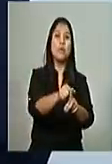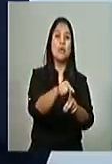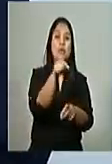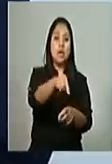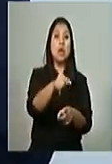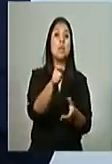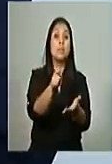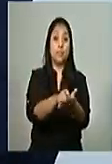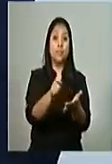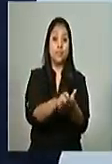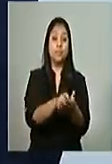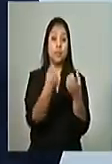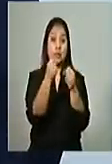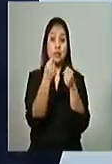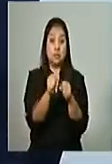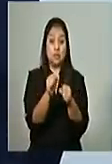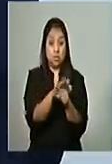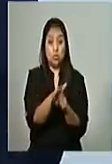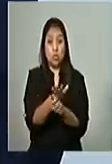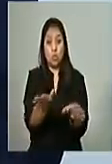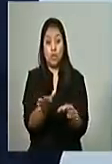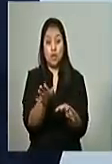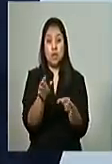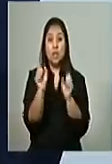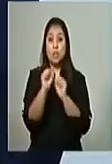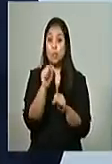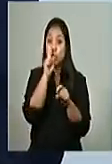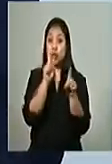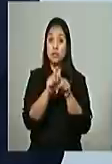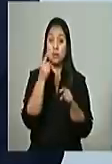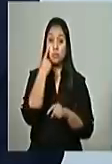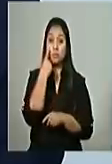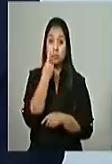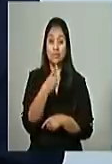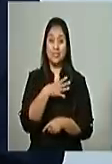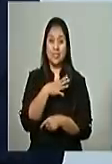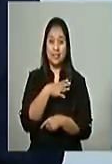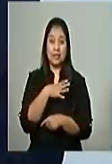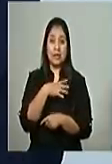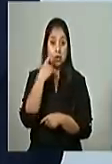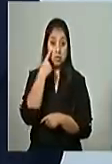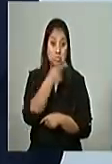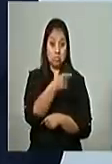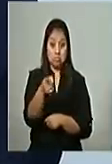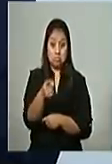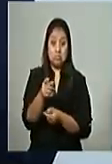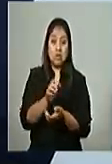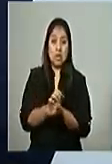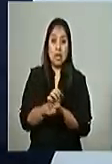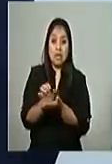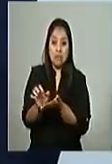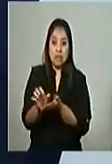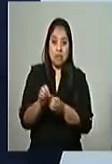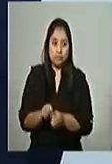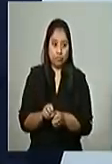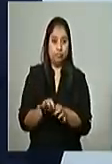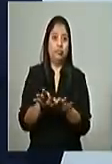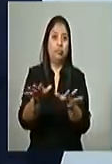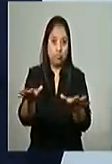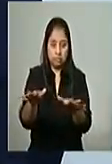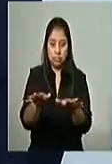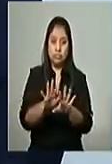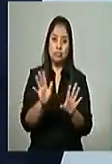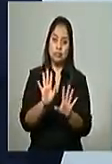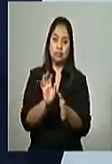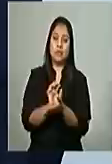obtener pruebas y de esa forma poder determinar brotes que se puedan tratar en forma inmediata.